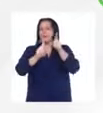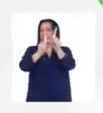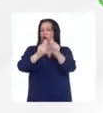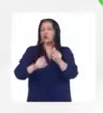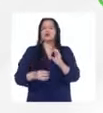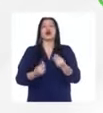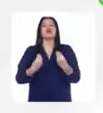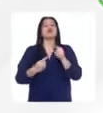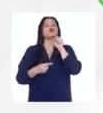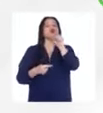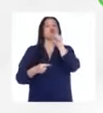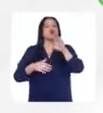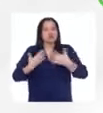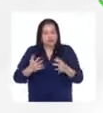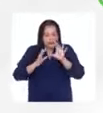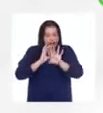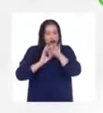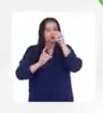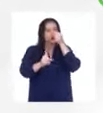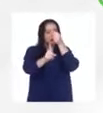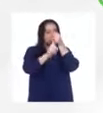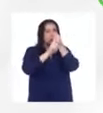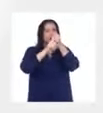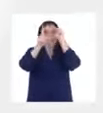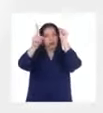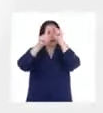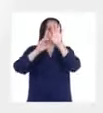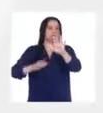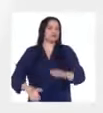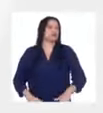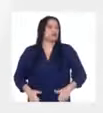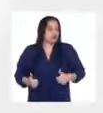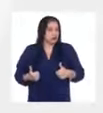pueden encontrar el propósito que a ustedes les va a